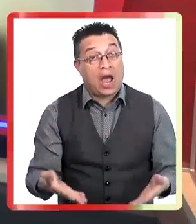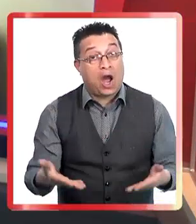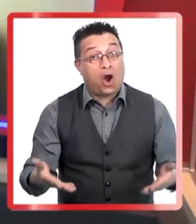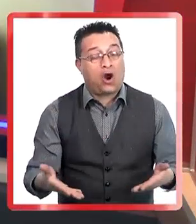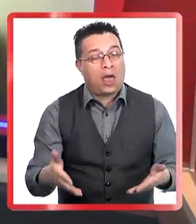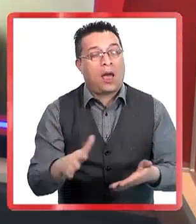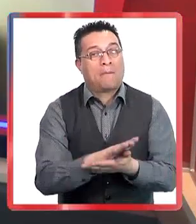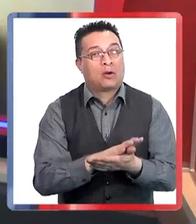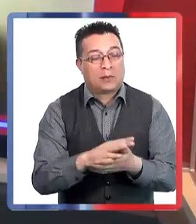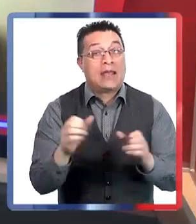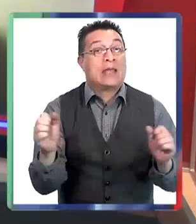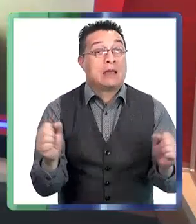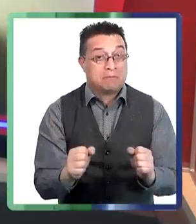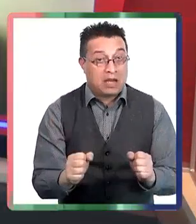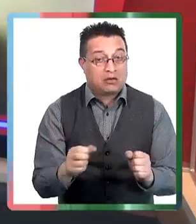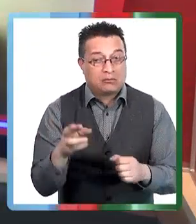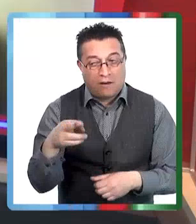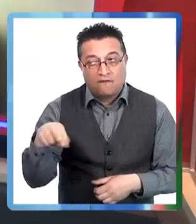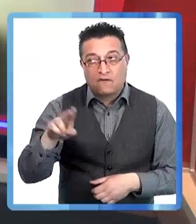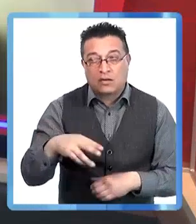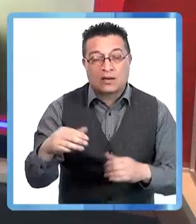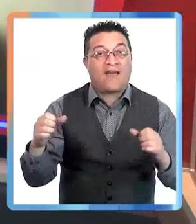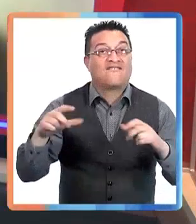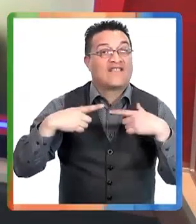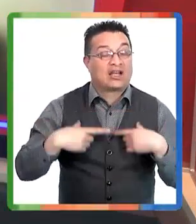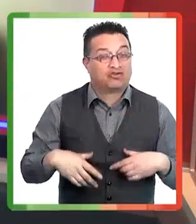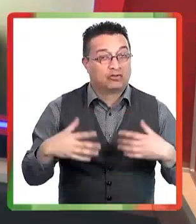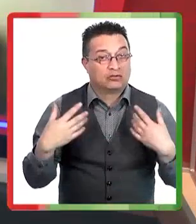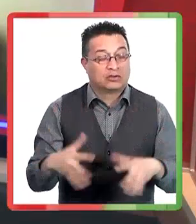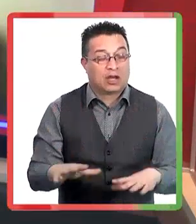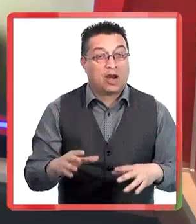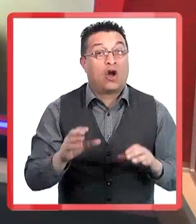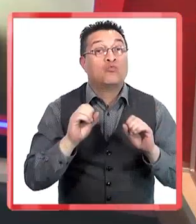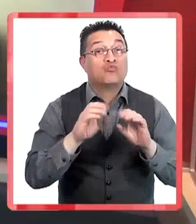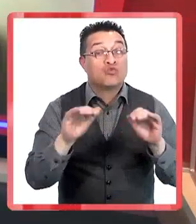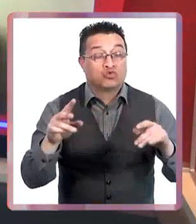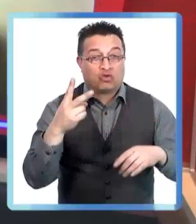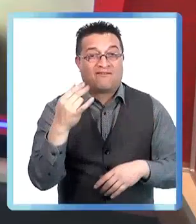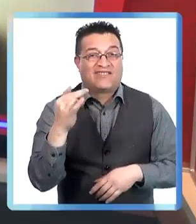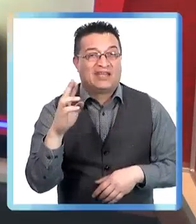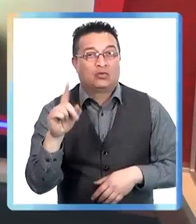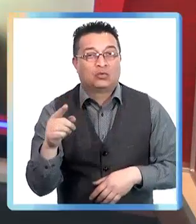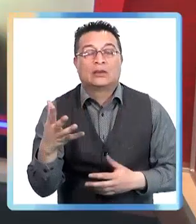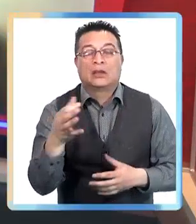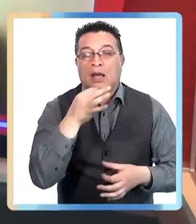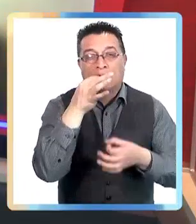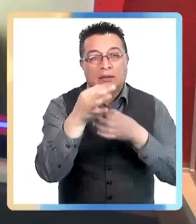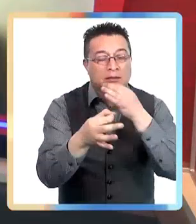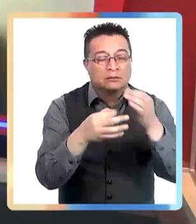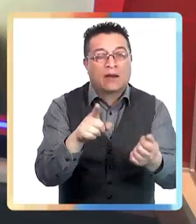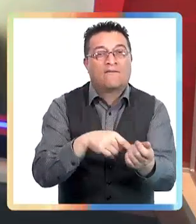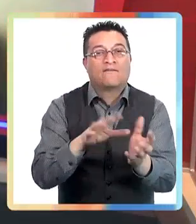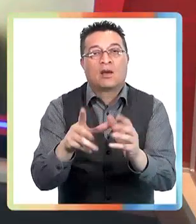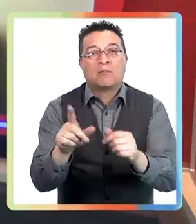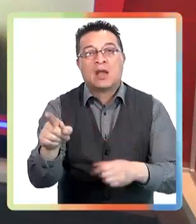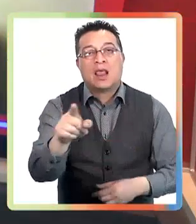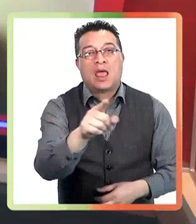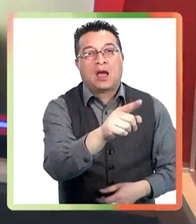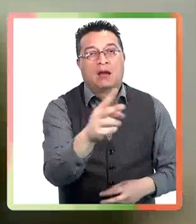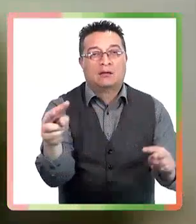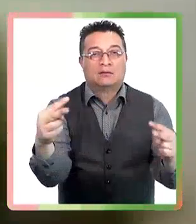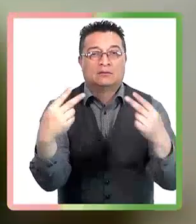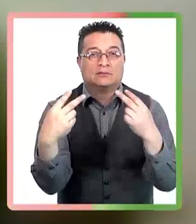ahora, por ejemplo, invierno, de vuelta de las vacaciones, todavía con muchos virus circulando, ¿qué recomendaciones le gustaría darle a las familias?